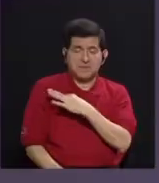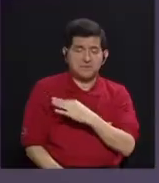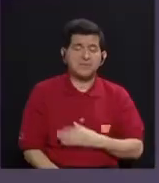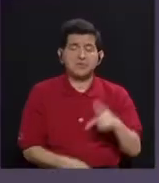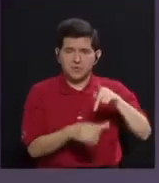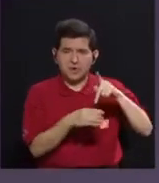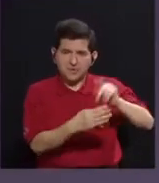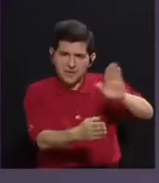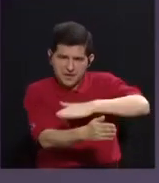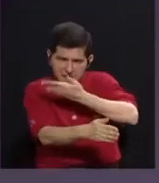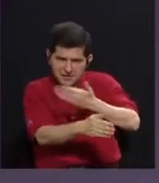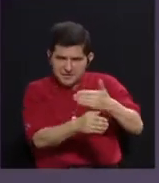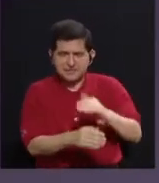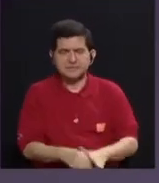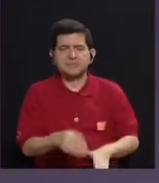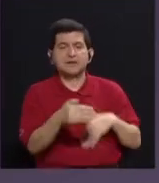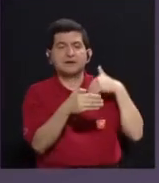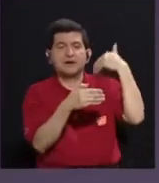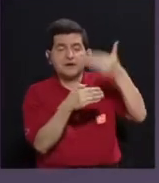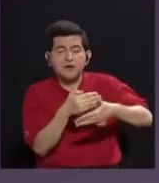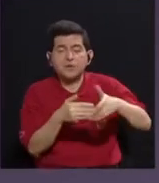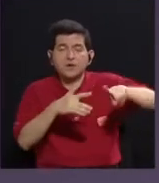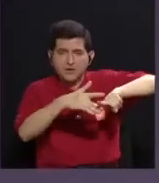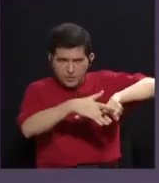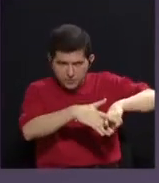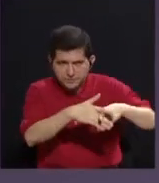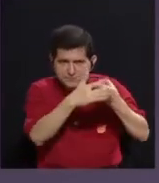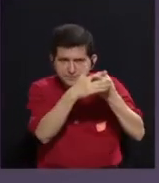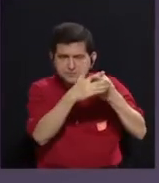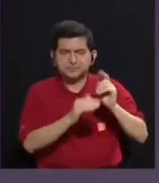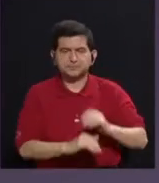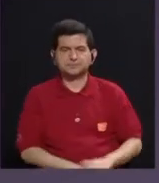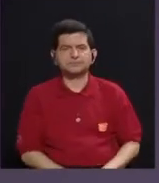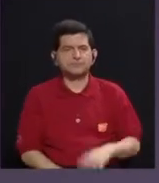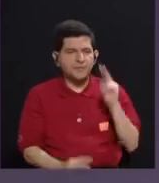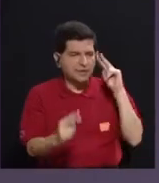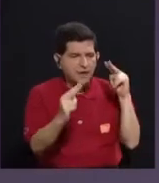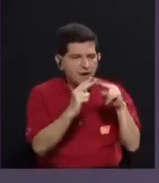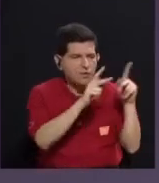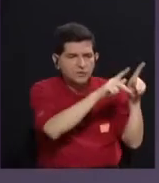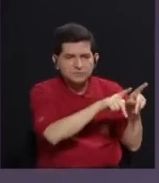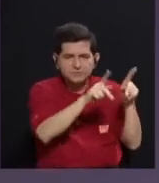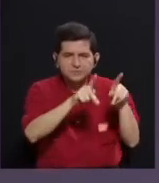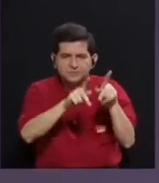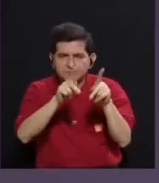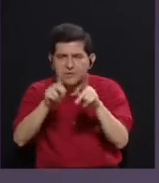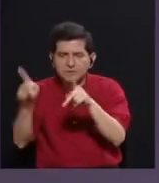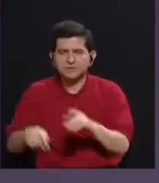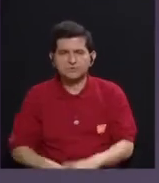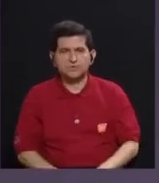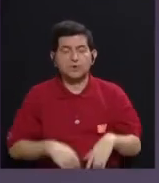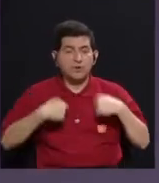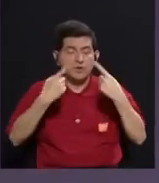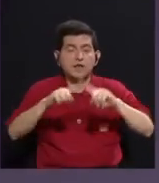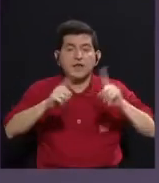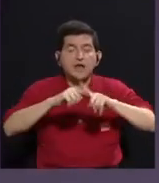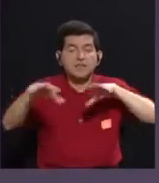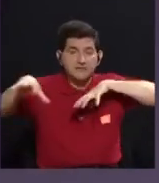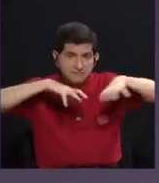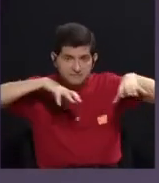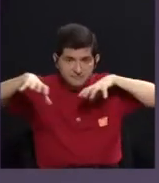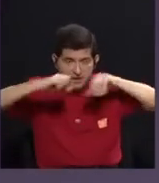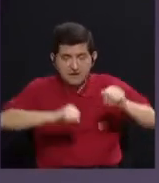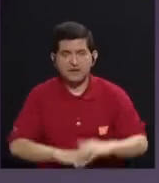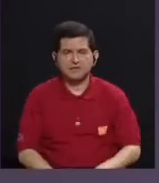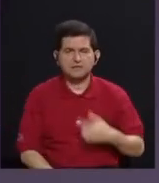y a partir de ahí empiezas a conocer más gente, a asistir a otros eventos,